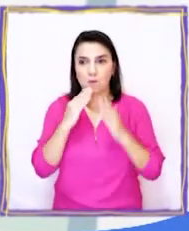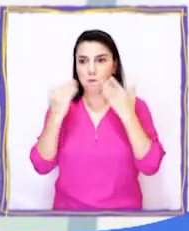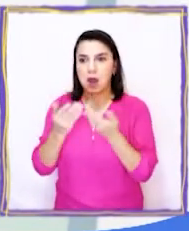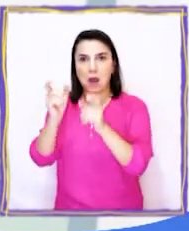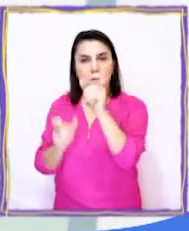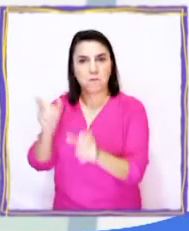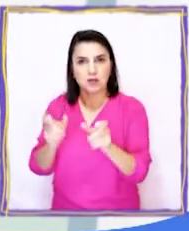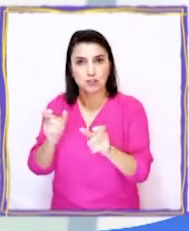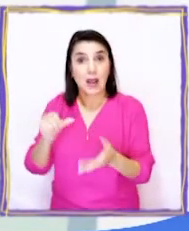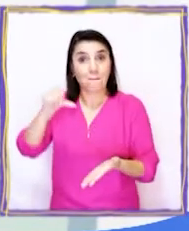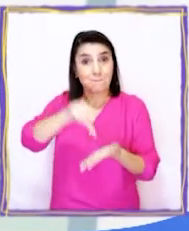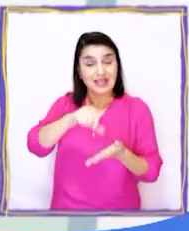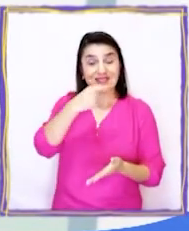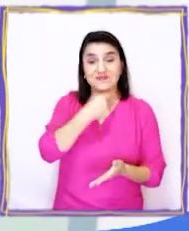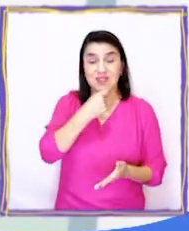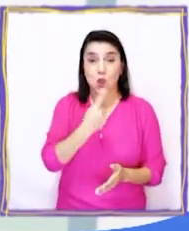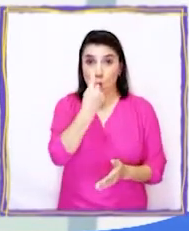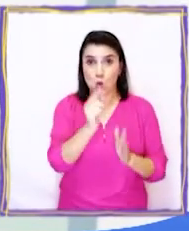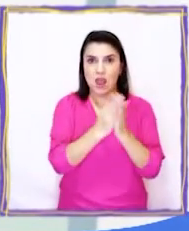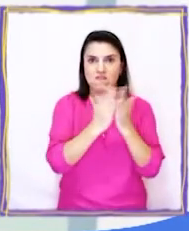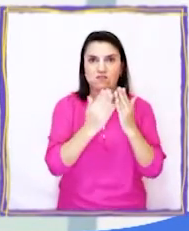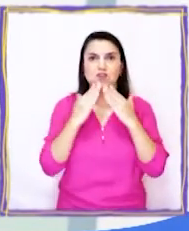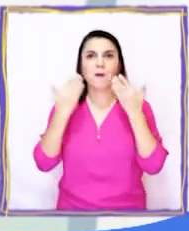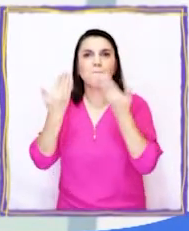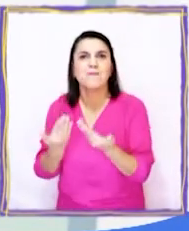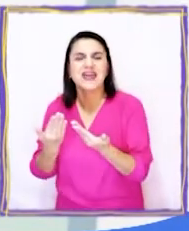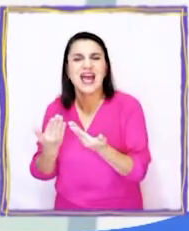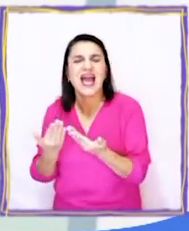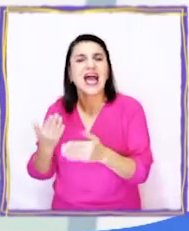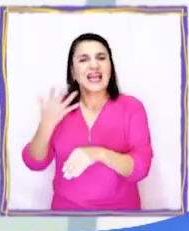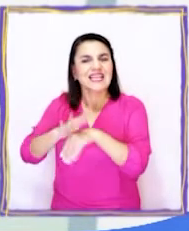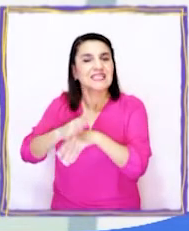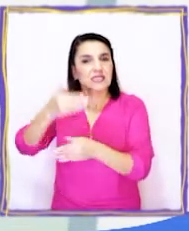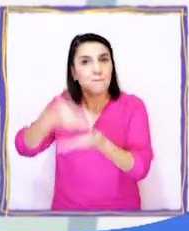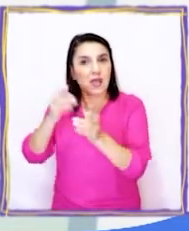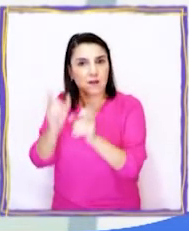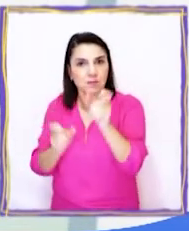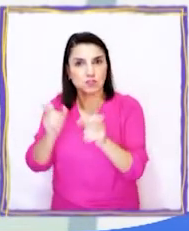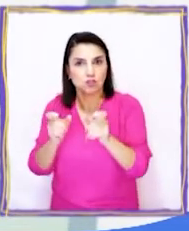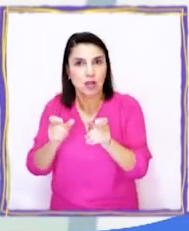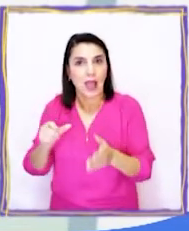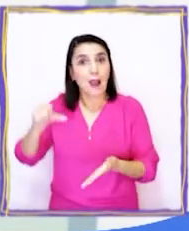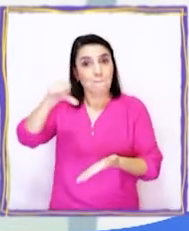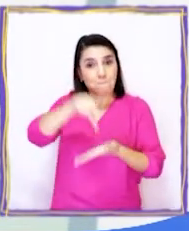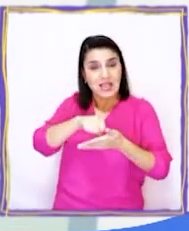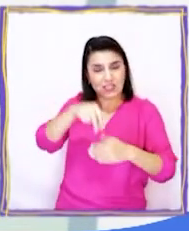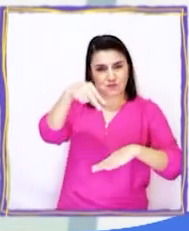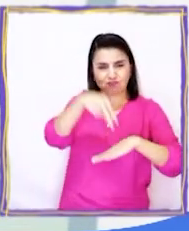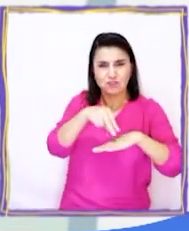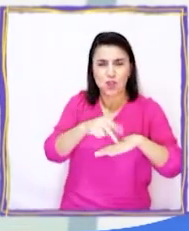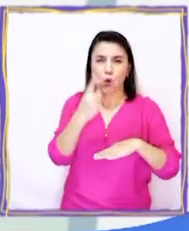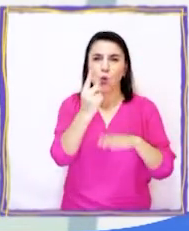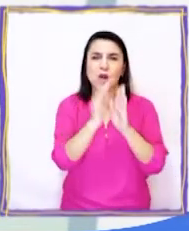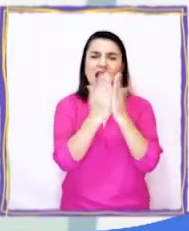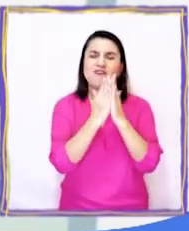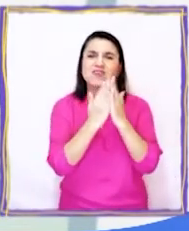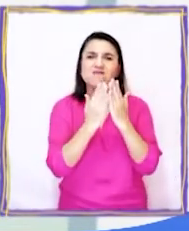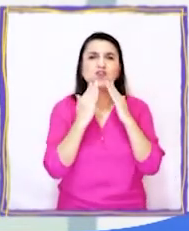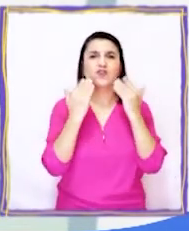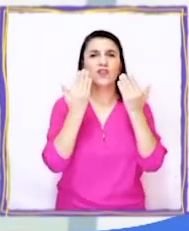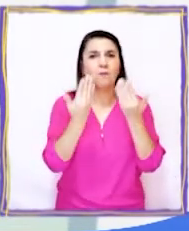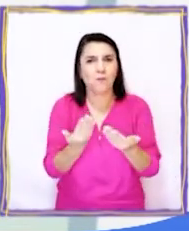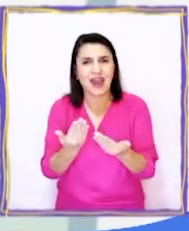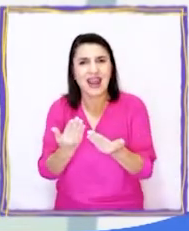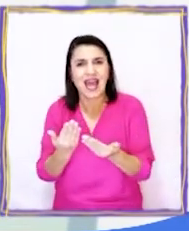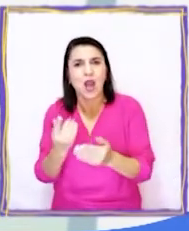por habitante. Reino Unido, uno cada 15.000. Nigeria, uno cada 1.350